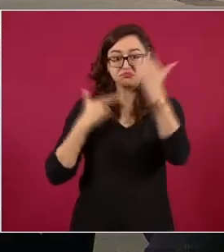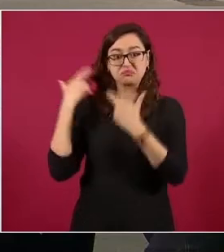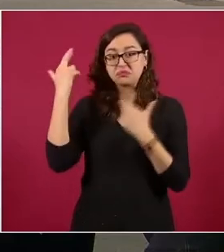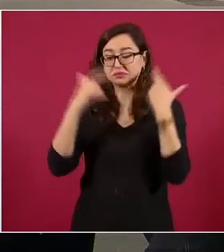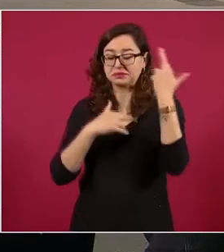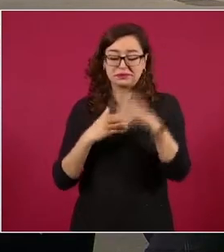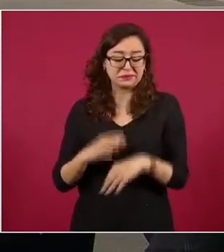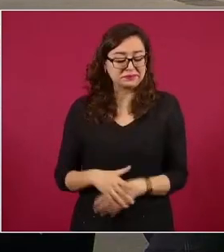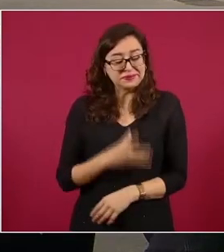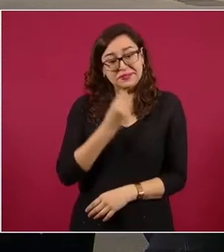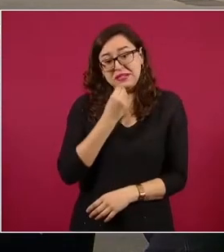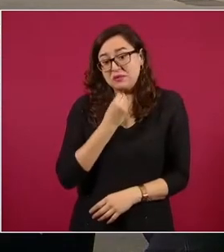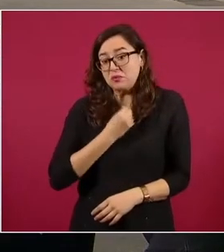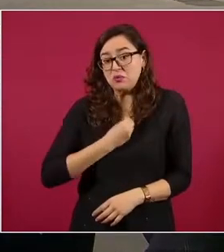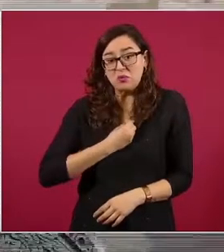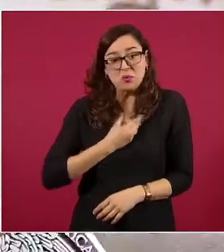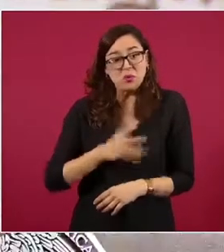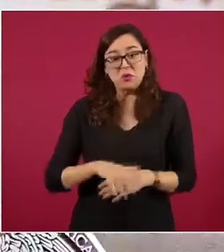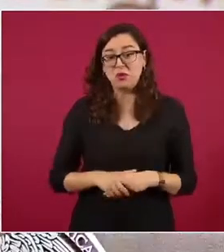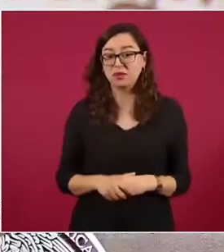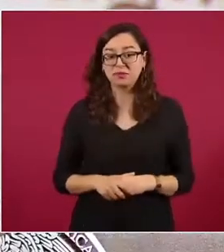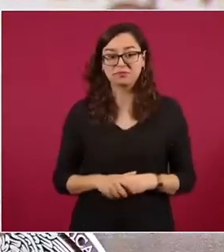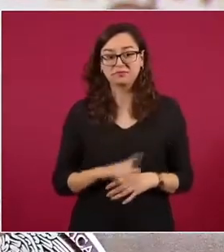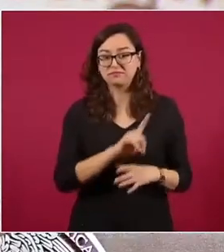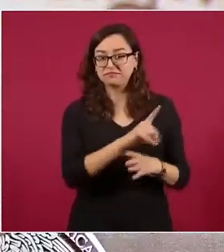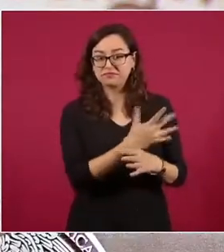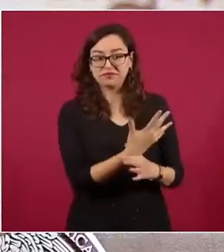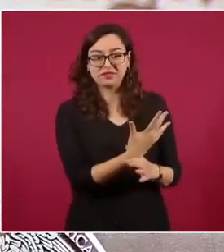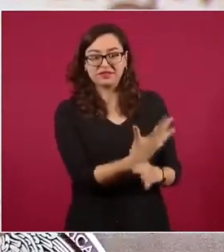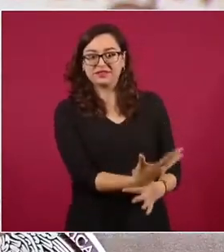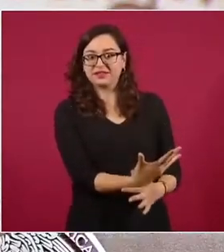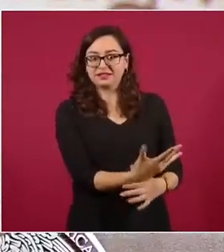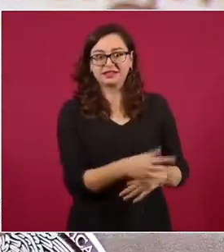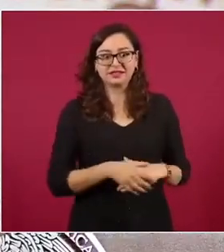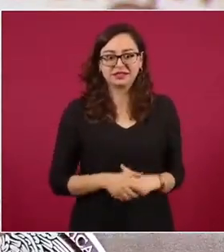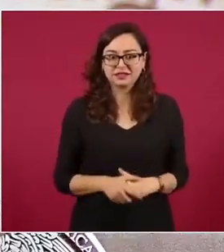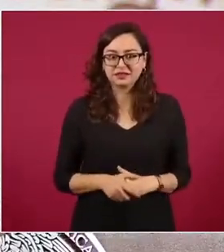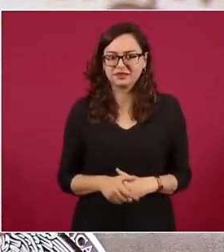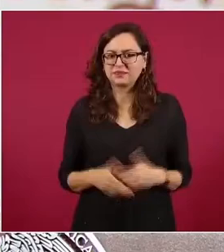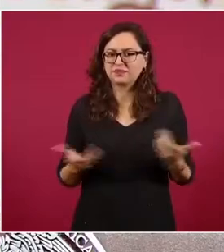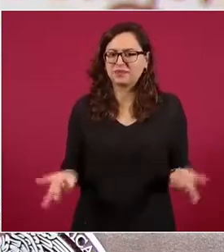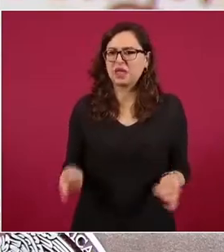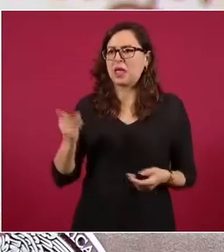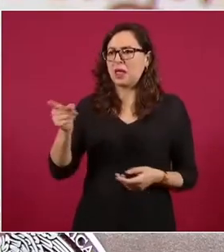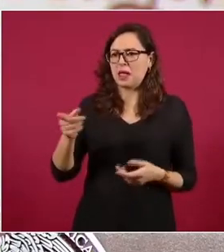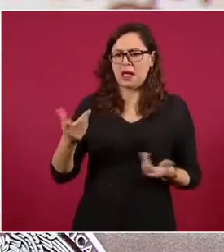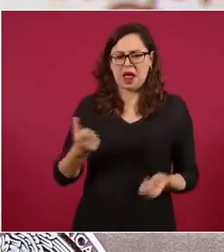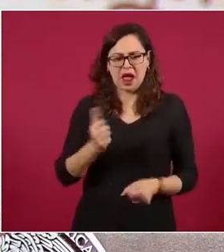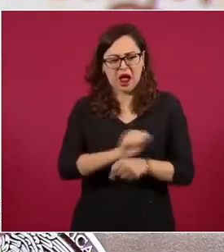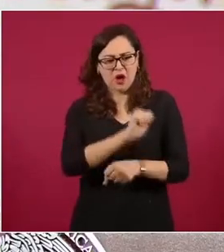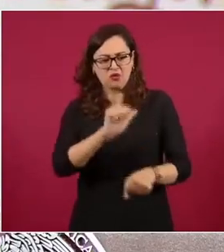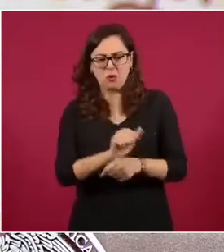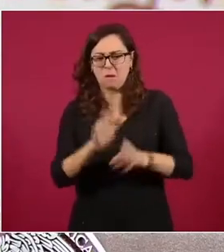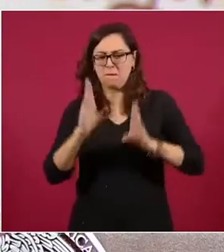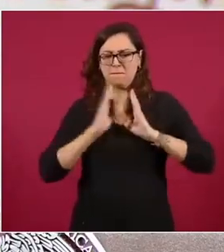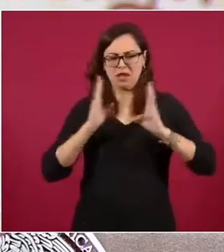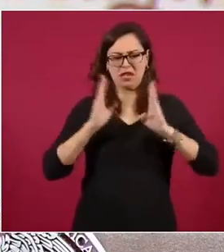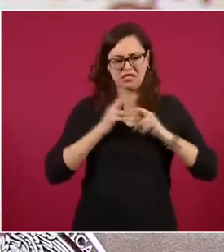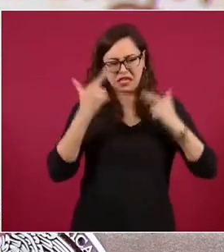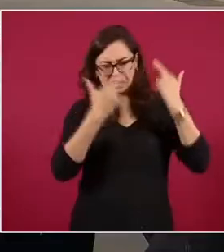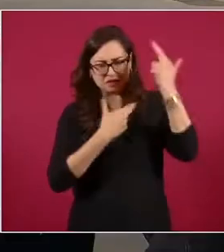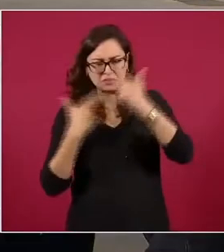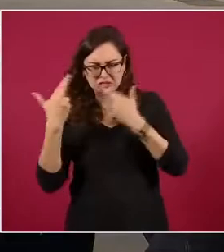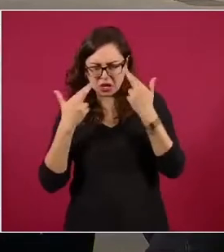va a las calles, ahí está su mando civil y qué hacen militares deteniendo y cateando vehículos en pleno